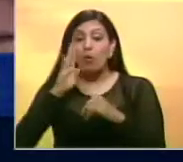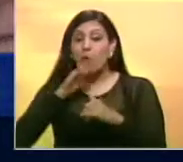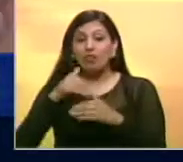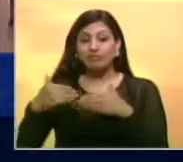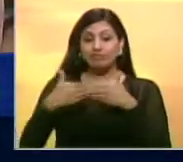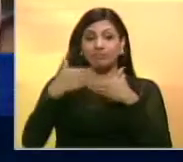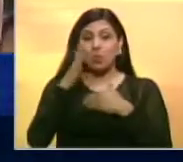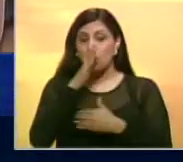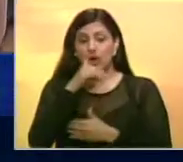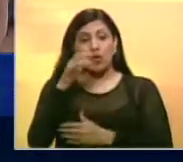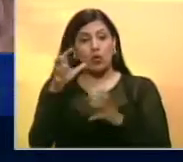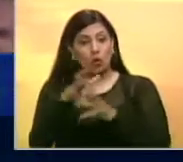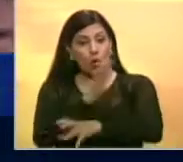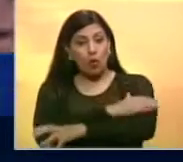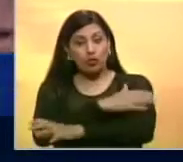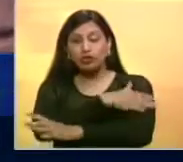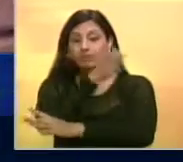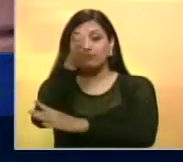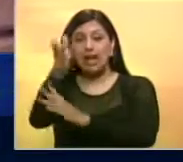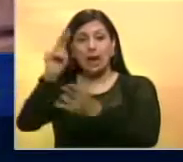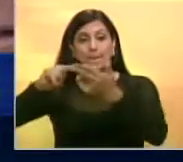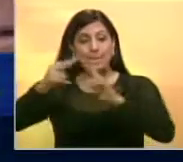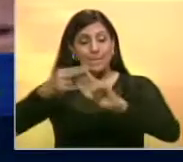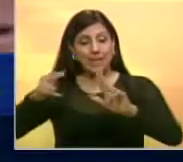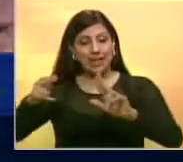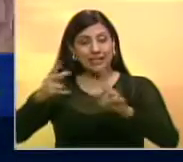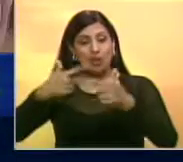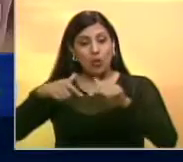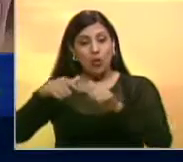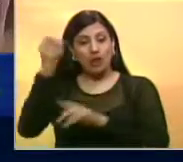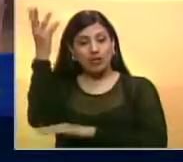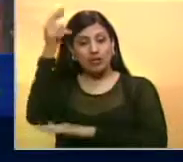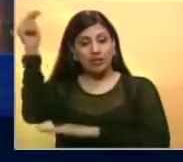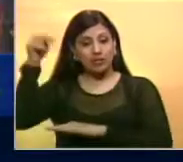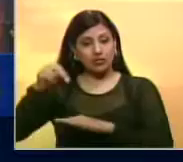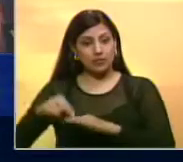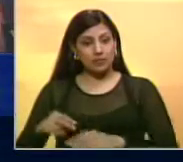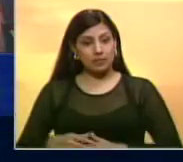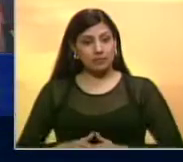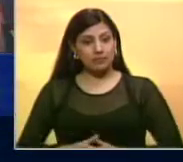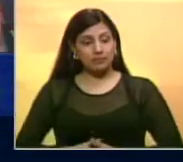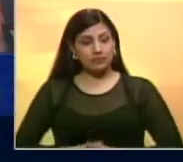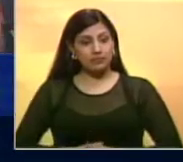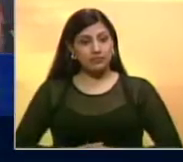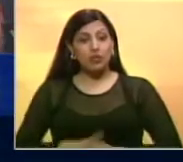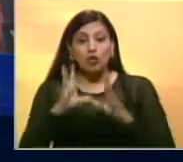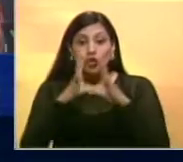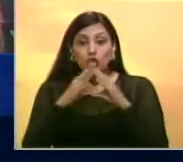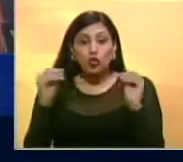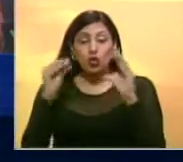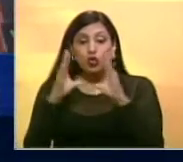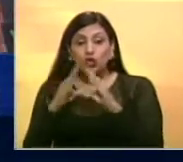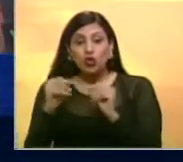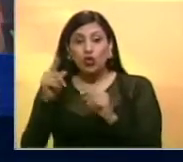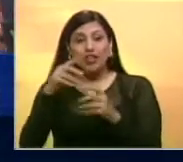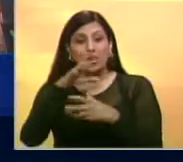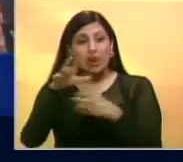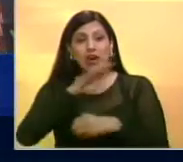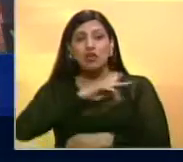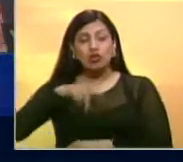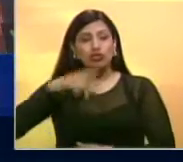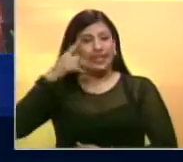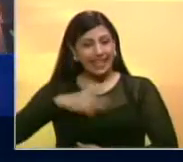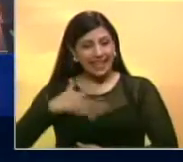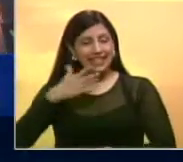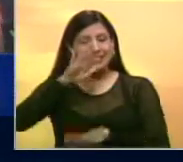de impedimento, la oposición acudirá en Sanapaz al Palacio Federal Legislativo. Todos hechos se están produciendo y nosotros